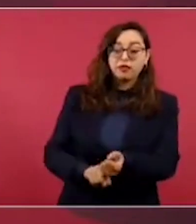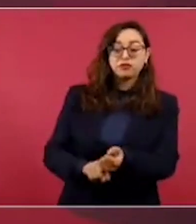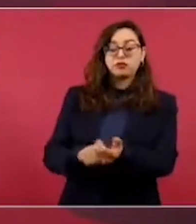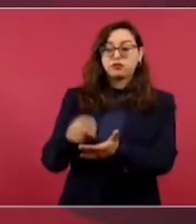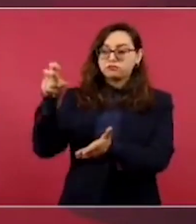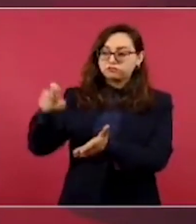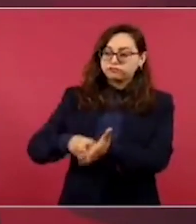Judicial. Gracias. Gracias.